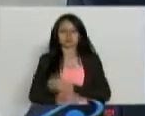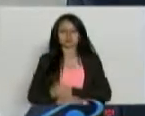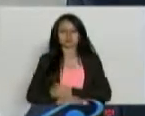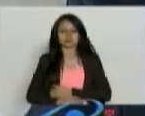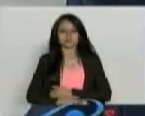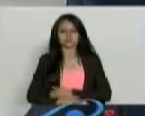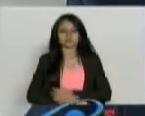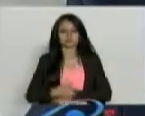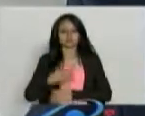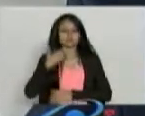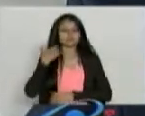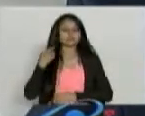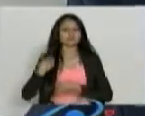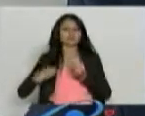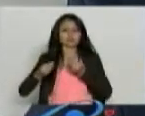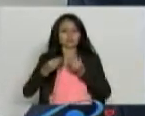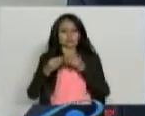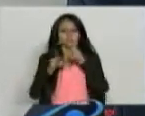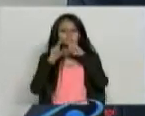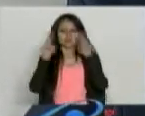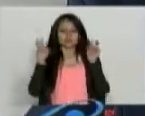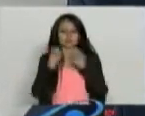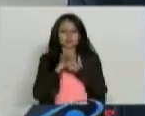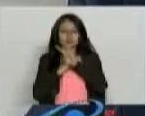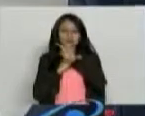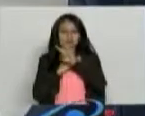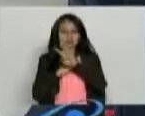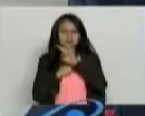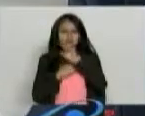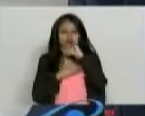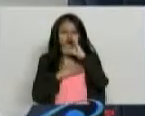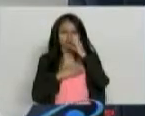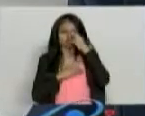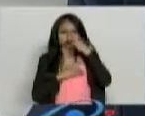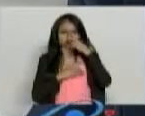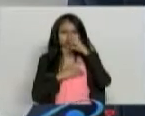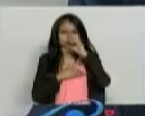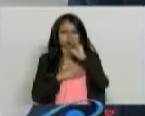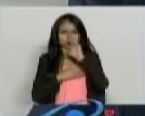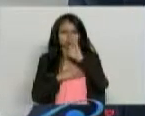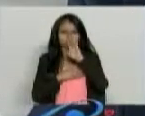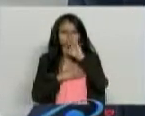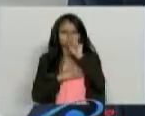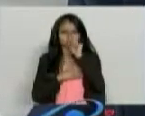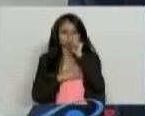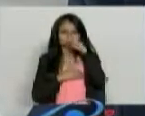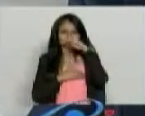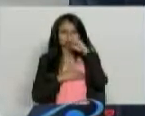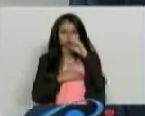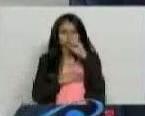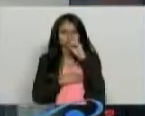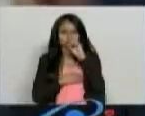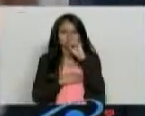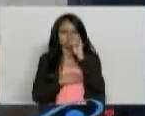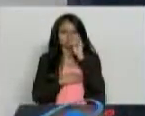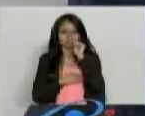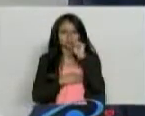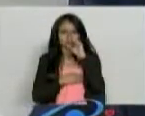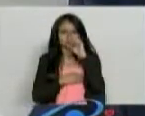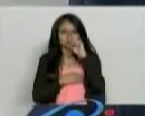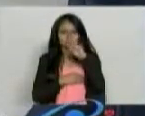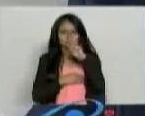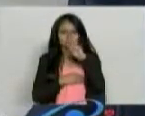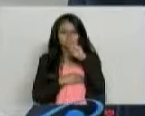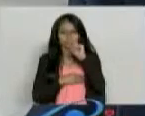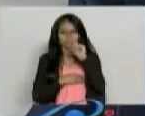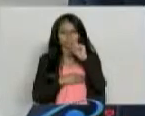Entonces la dirección es choprameditacion.com, choprameditacion.com. Si me ayuda Jennifer